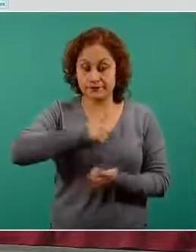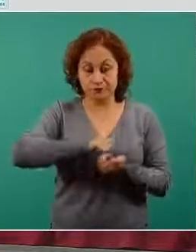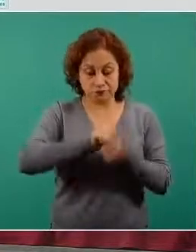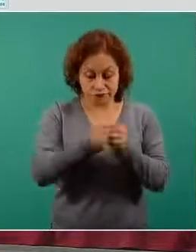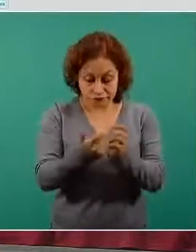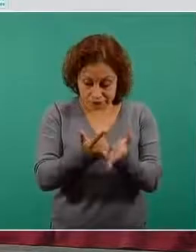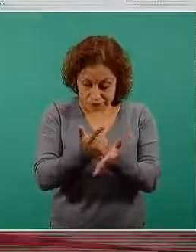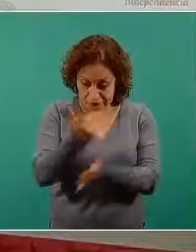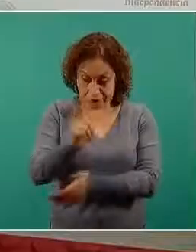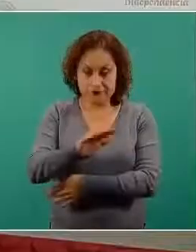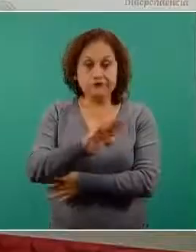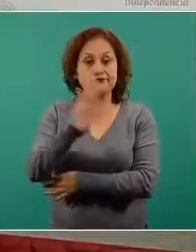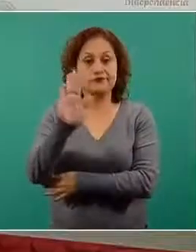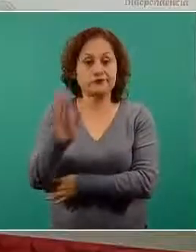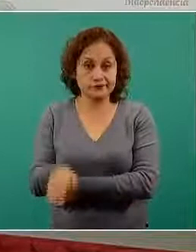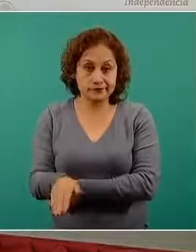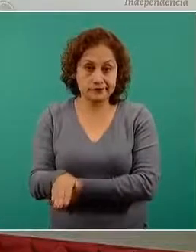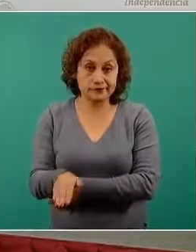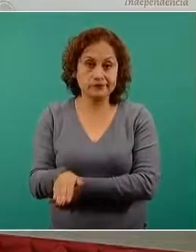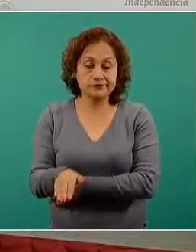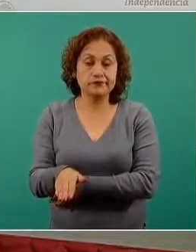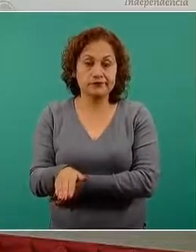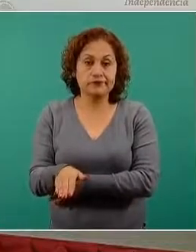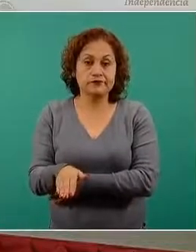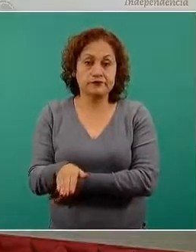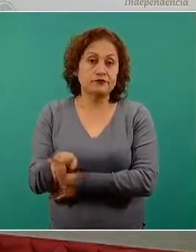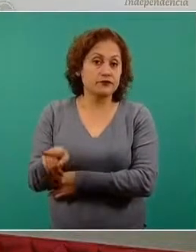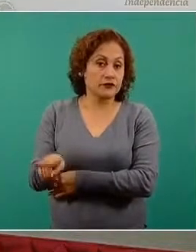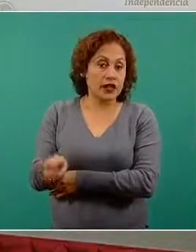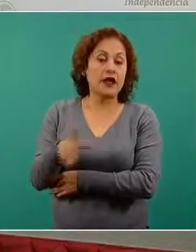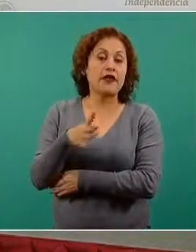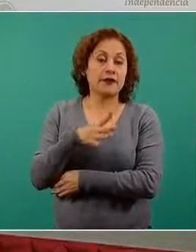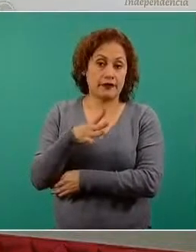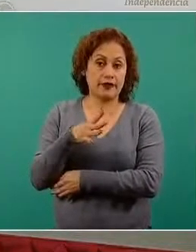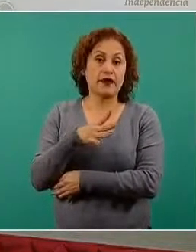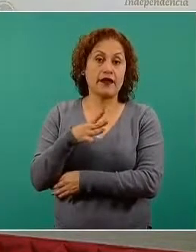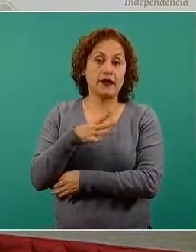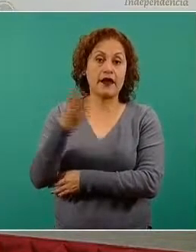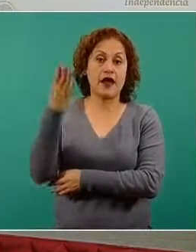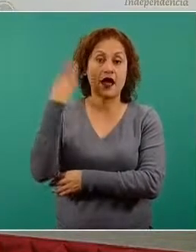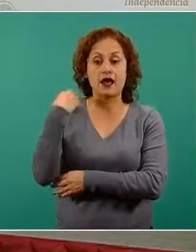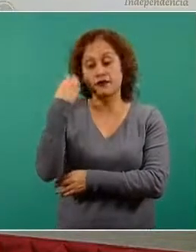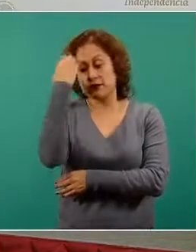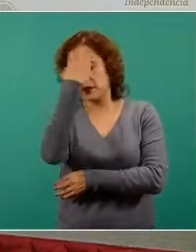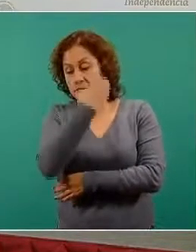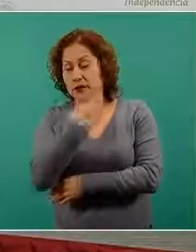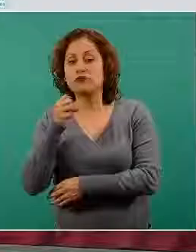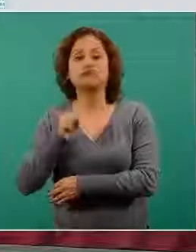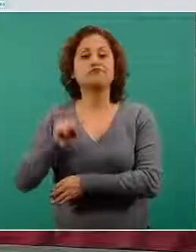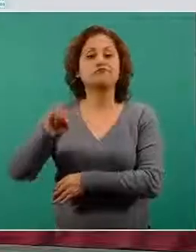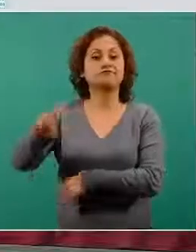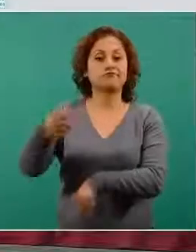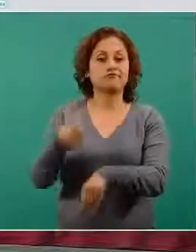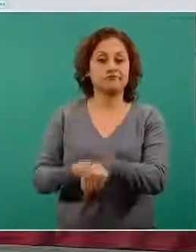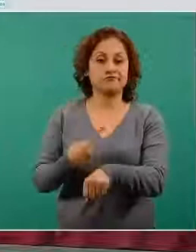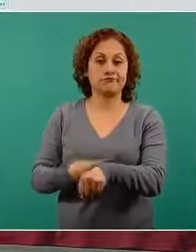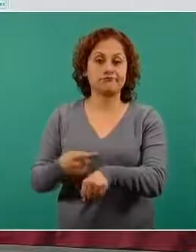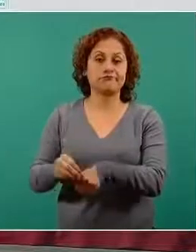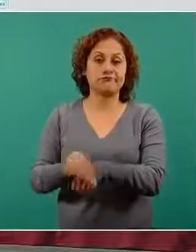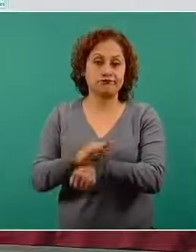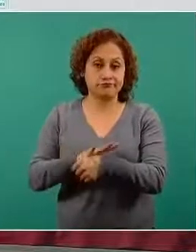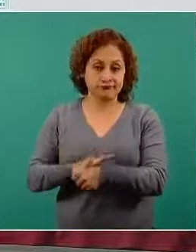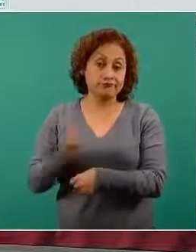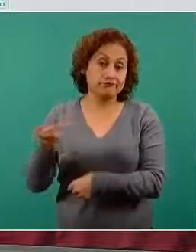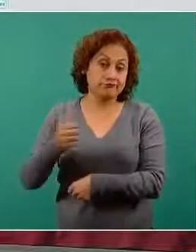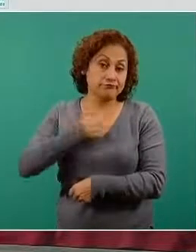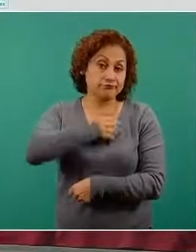y que tuvieron un resultado positivo al virus SARS-CoV-2. Estas son las defunciones confirmadas con un